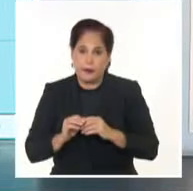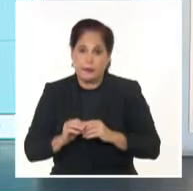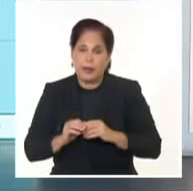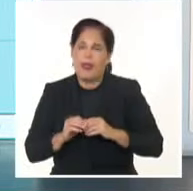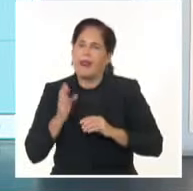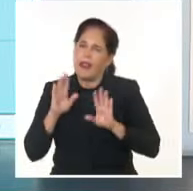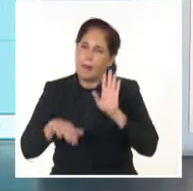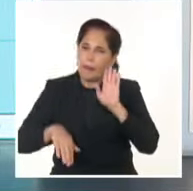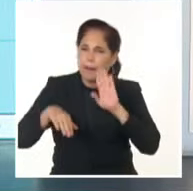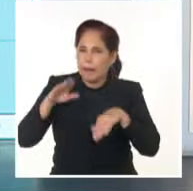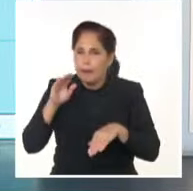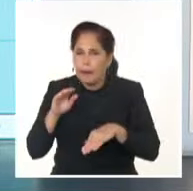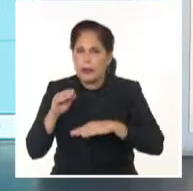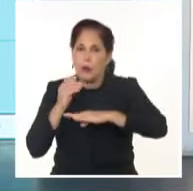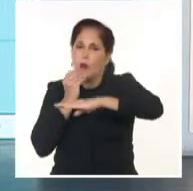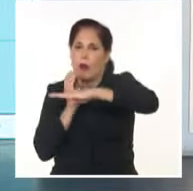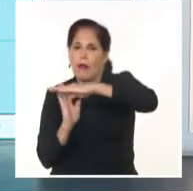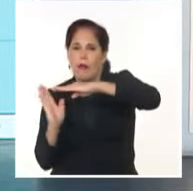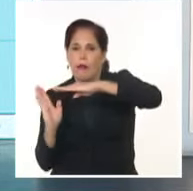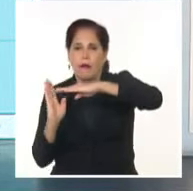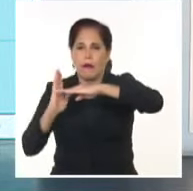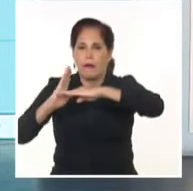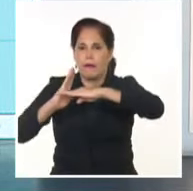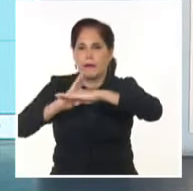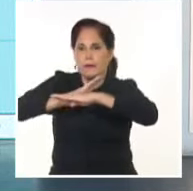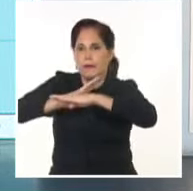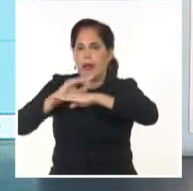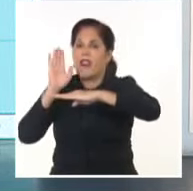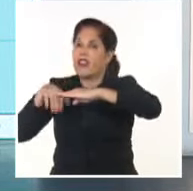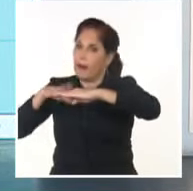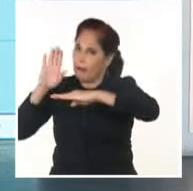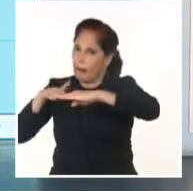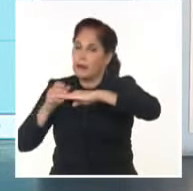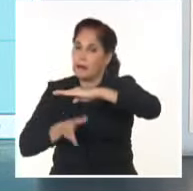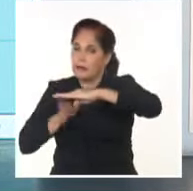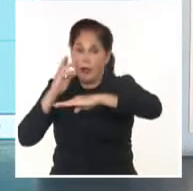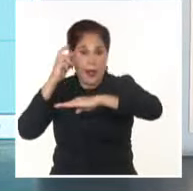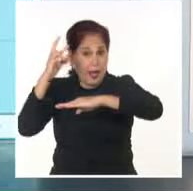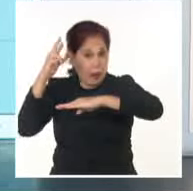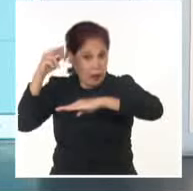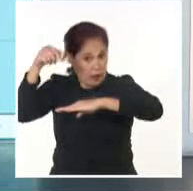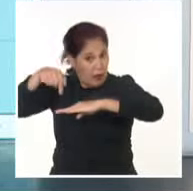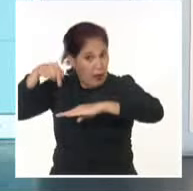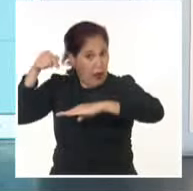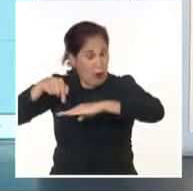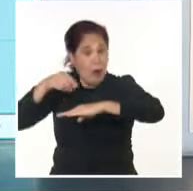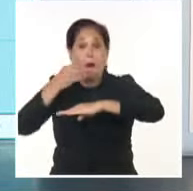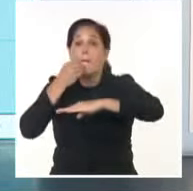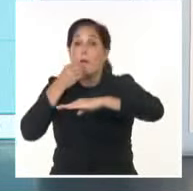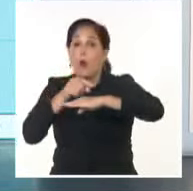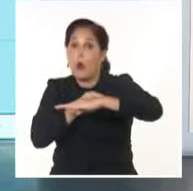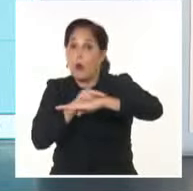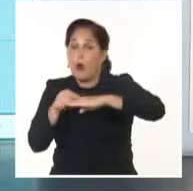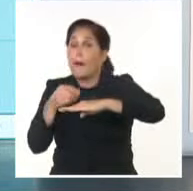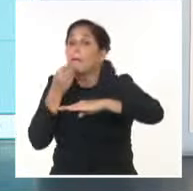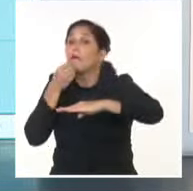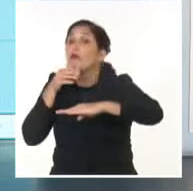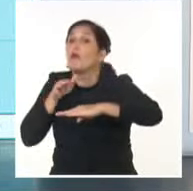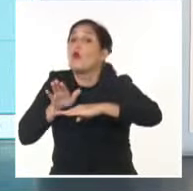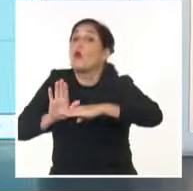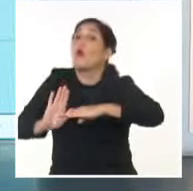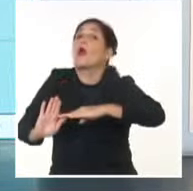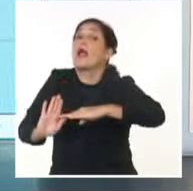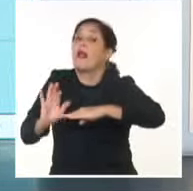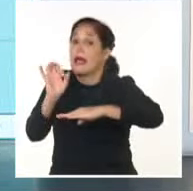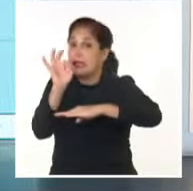trayectorias un poco más hacia el este o más hacia el oeste. También recordar que estamos hablando de la posición probable de su centro,